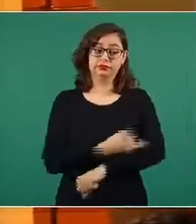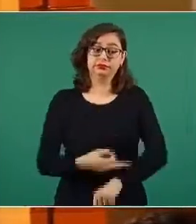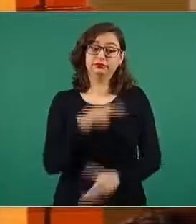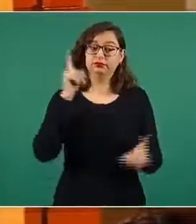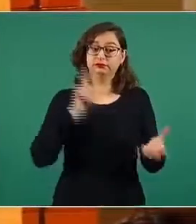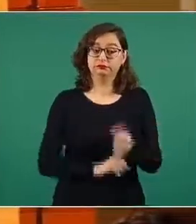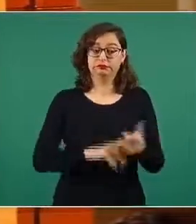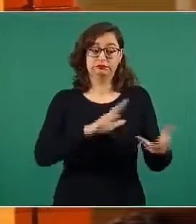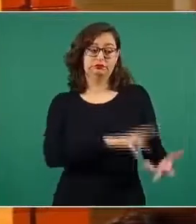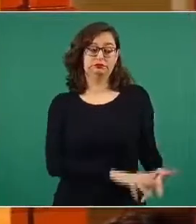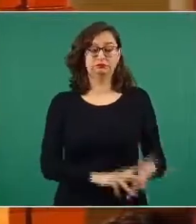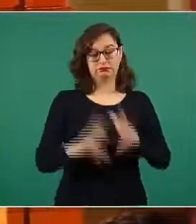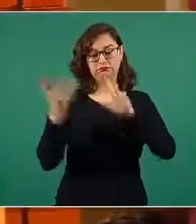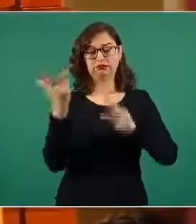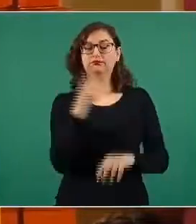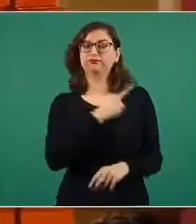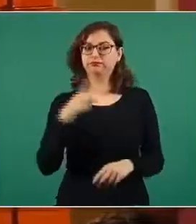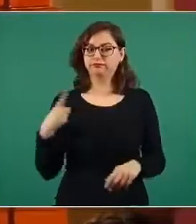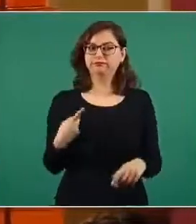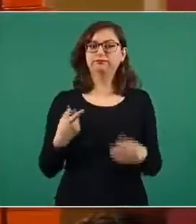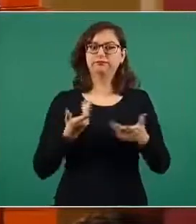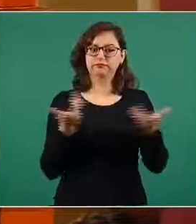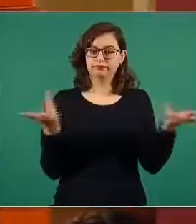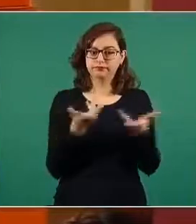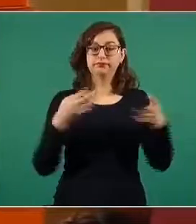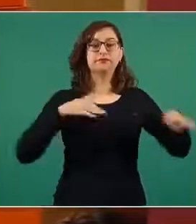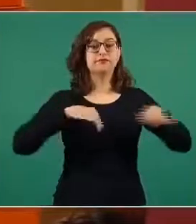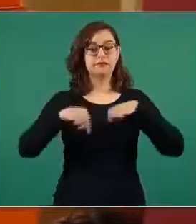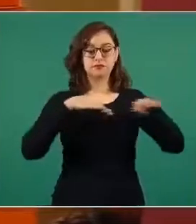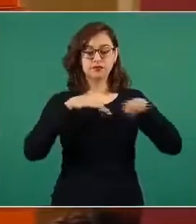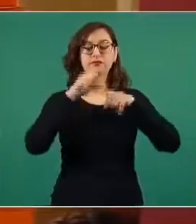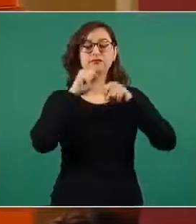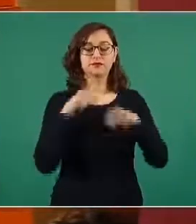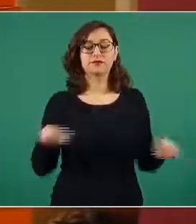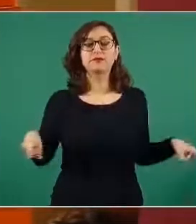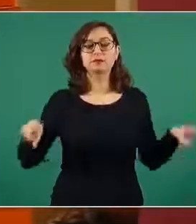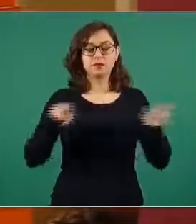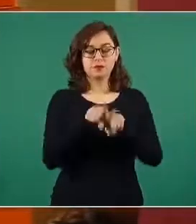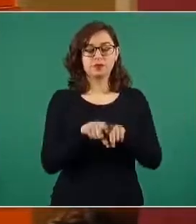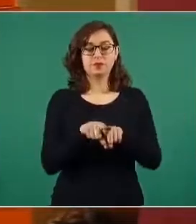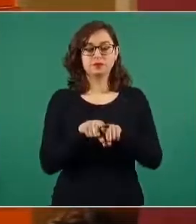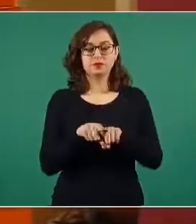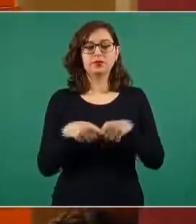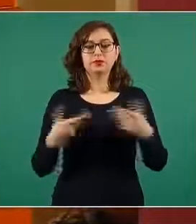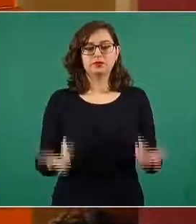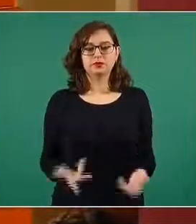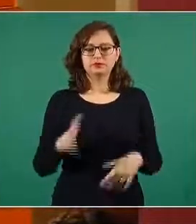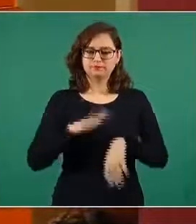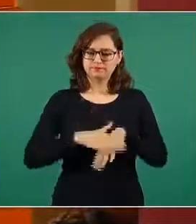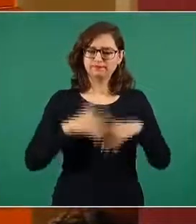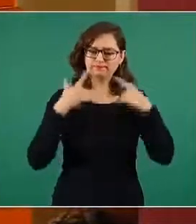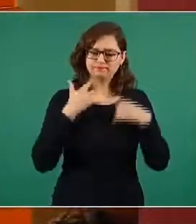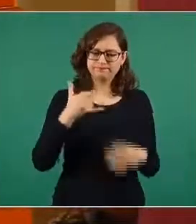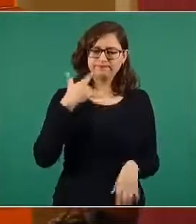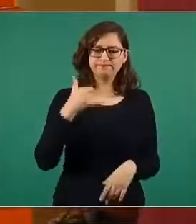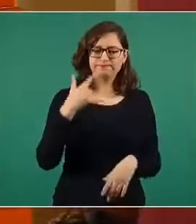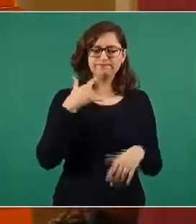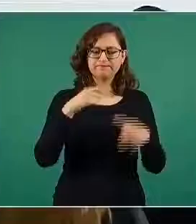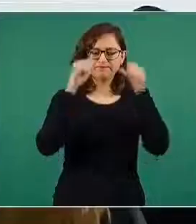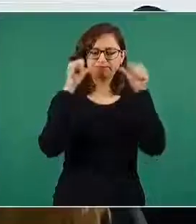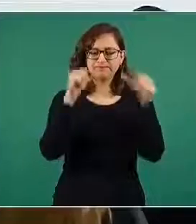la violencia familiar, trabajando con masa INCO. Adelante.